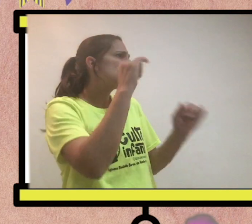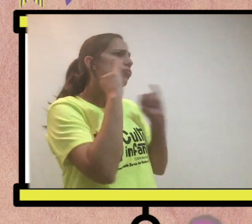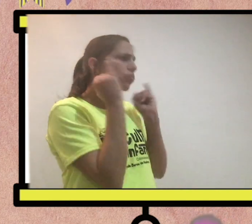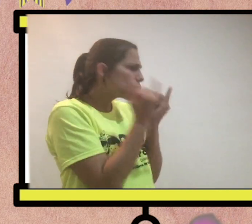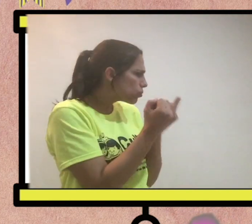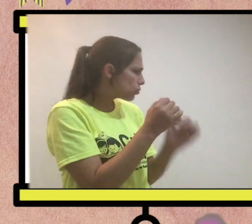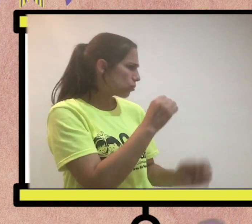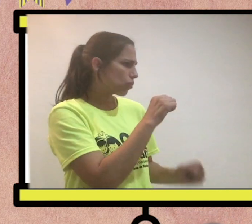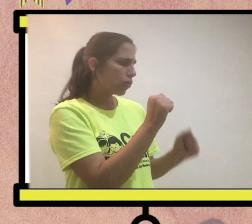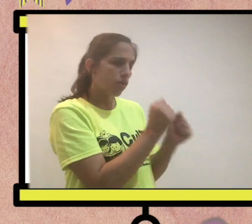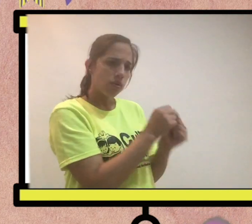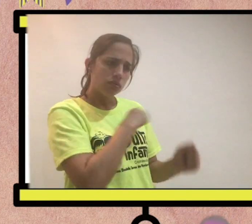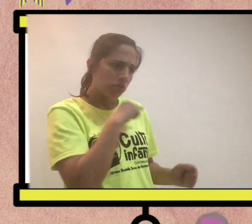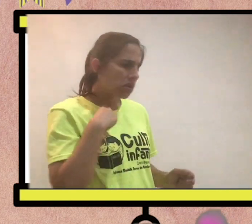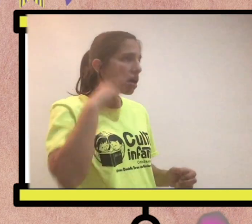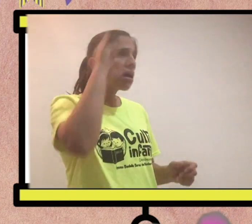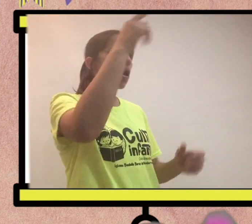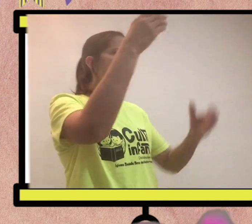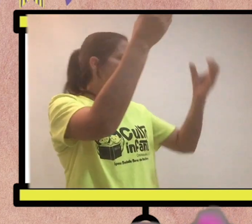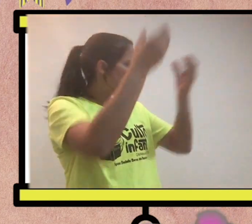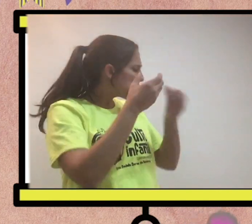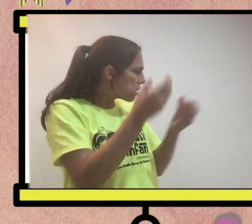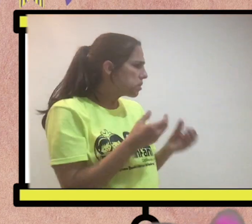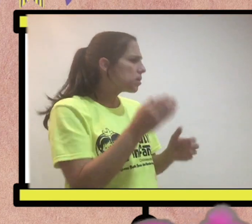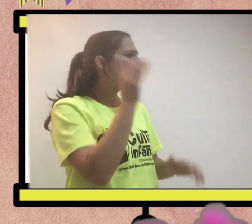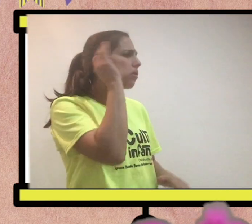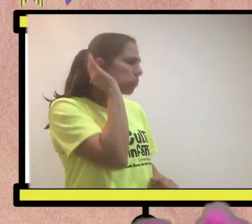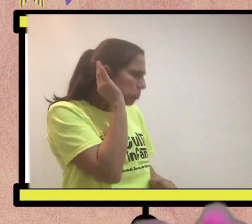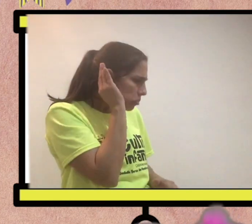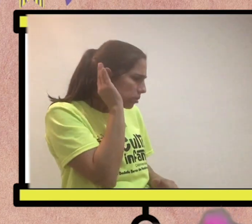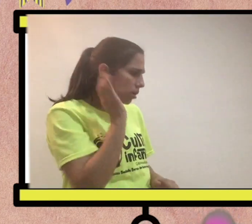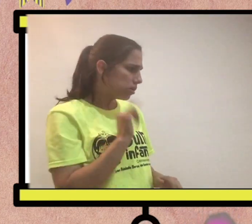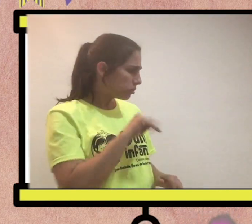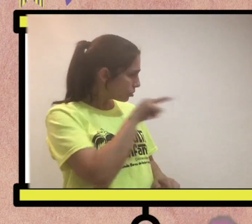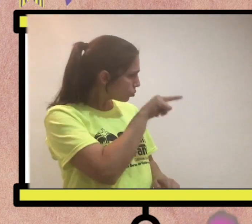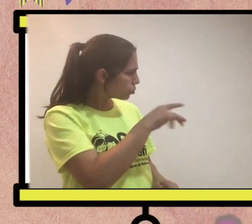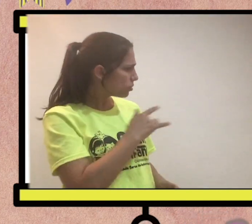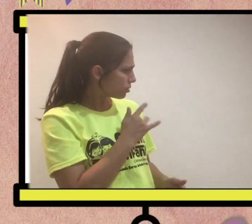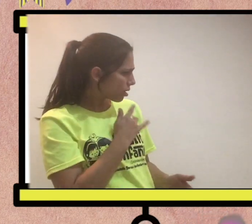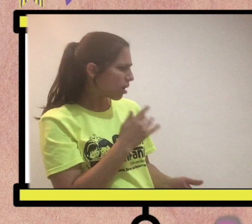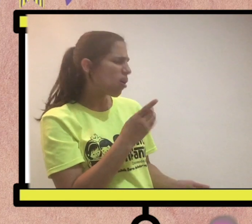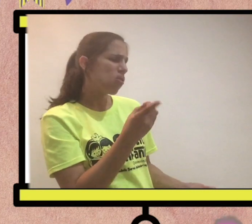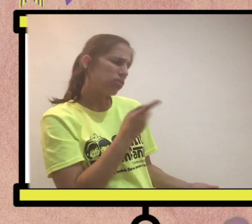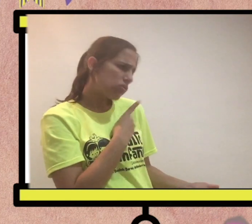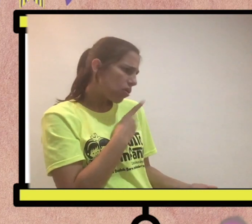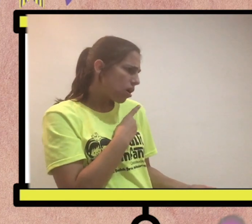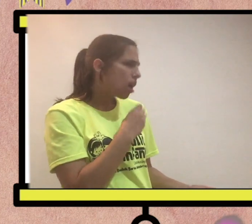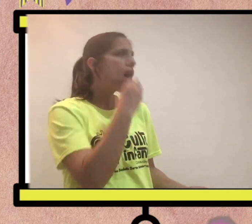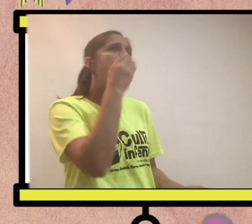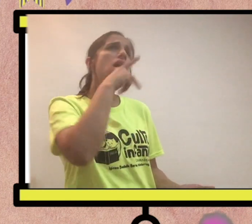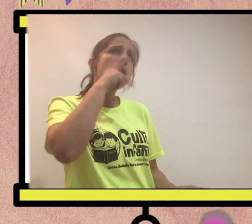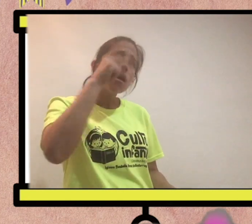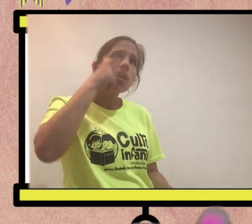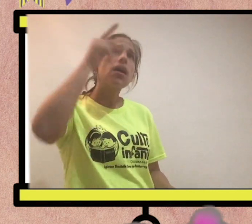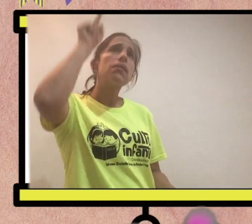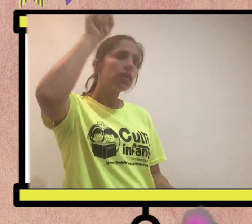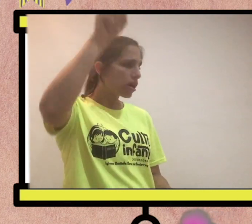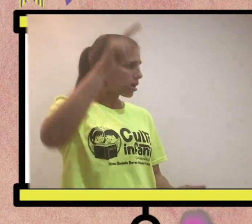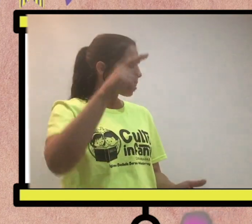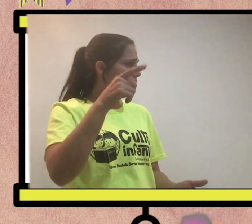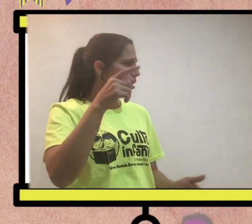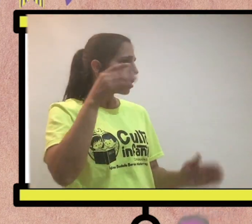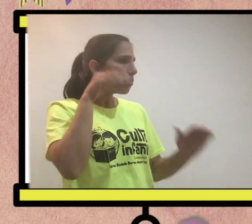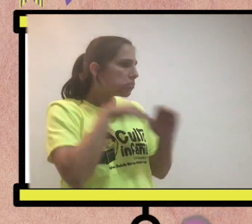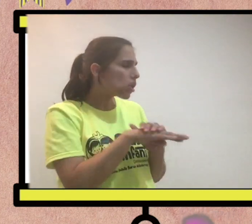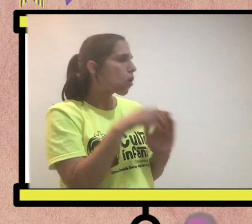Dios en todo momento y en cualquier lugar. Él nos cuida, nos escucha. Si te sientes sola, puedes hablar con él o